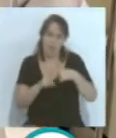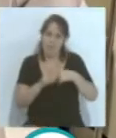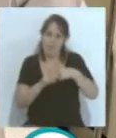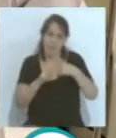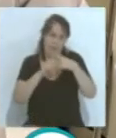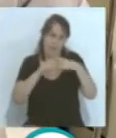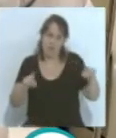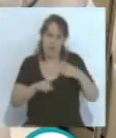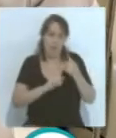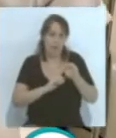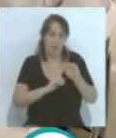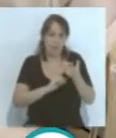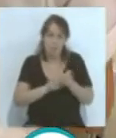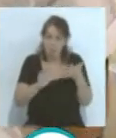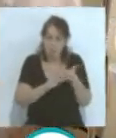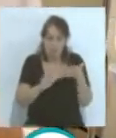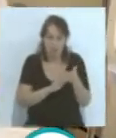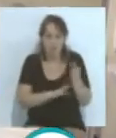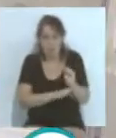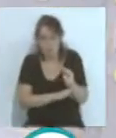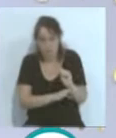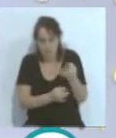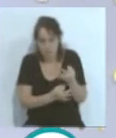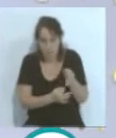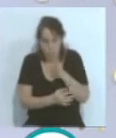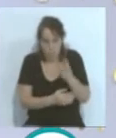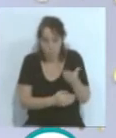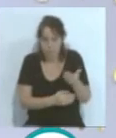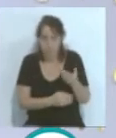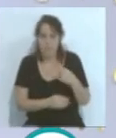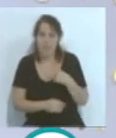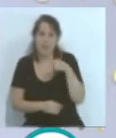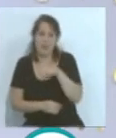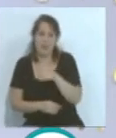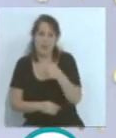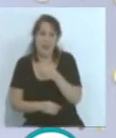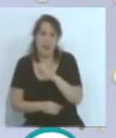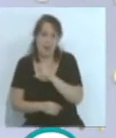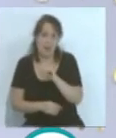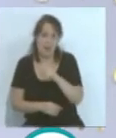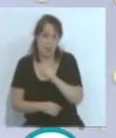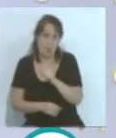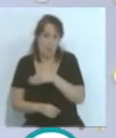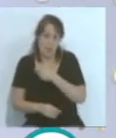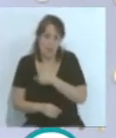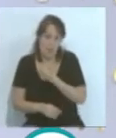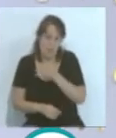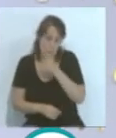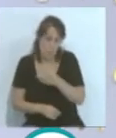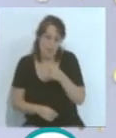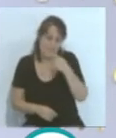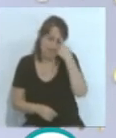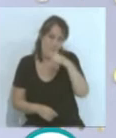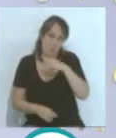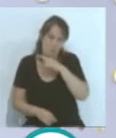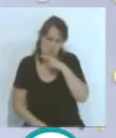Esa velocidad de más que tiene hay que cuidarla. Y lo de Garrido la verdad es es una lástima porque además sabemos lo que le duele y que es un